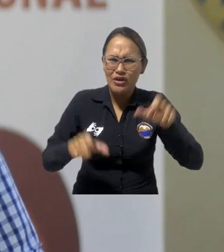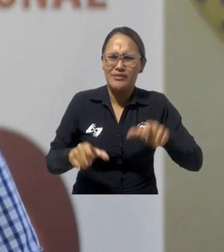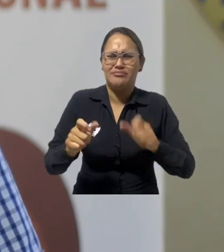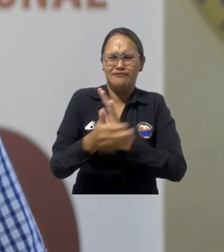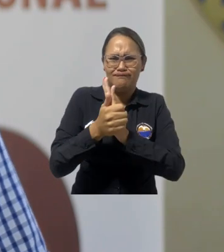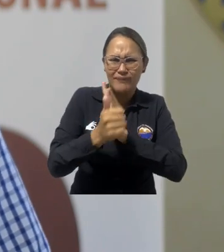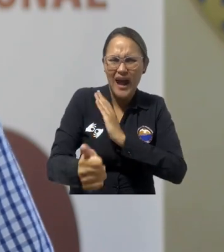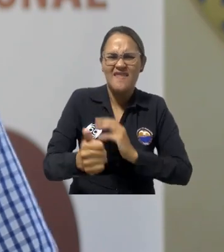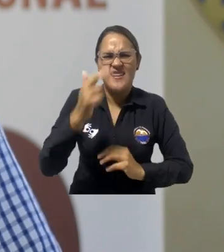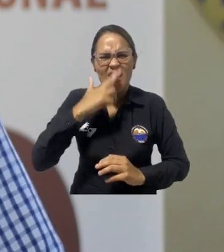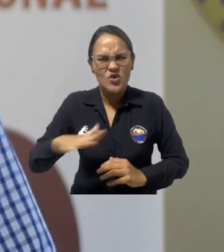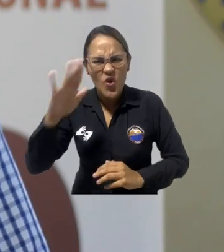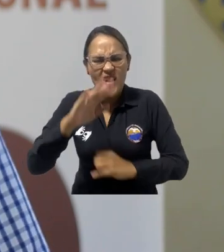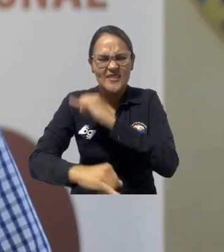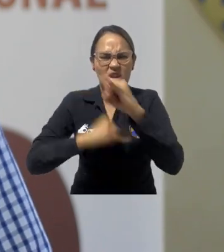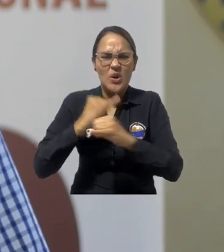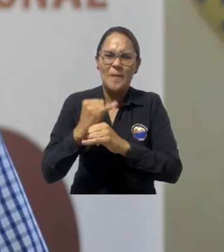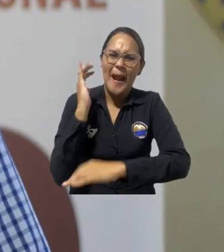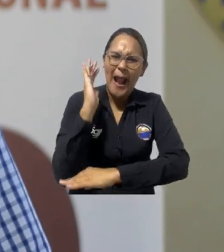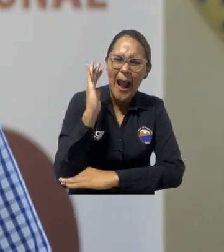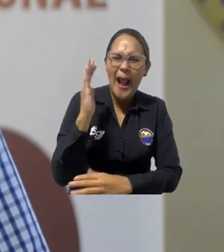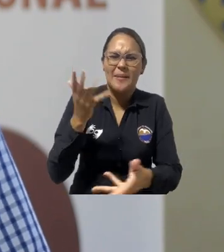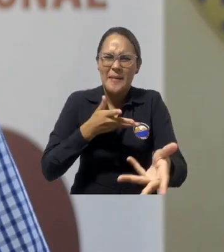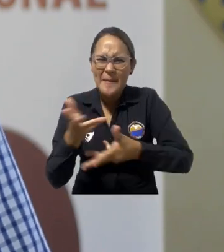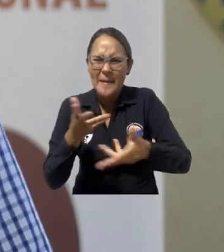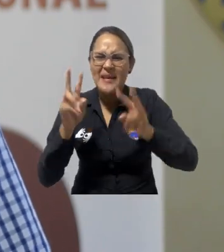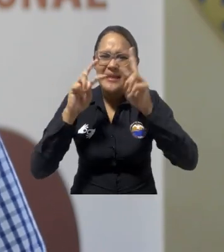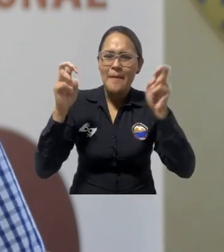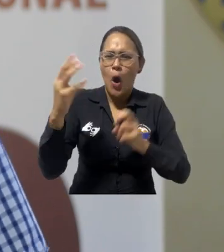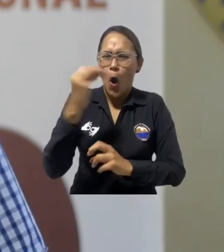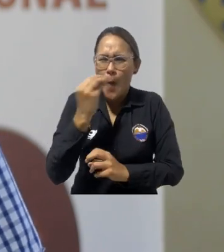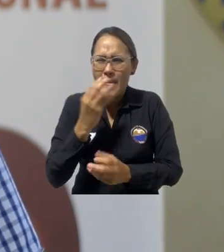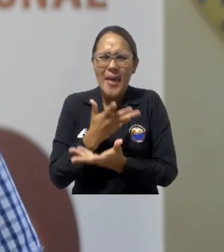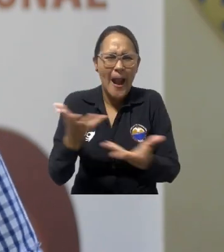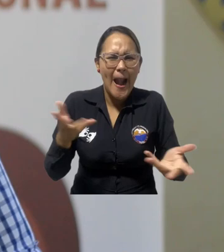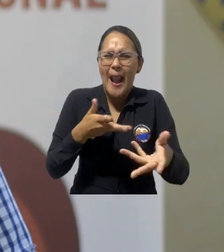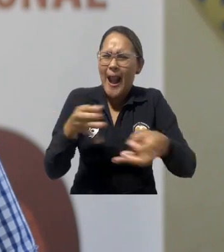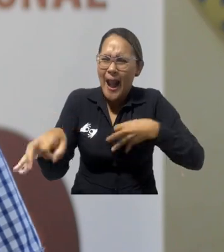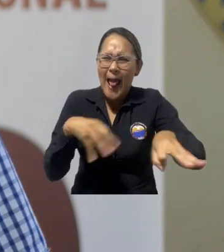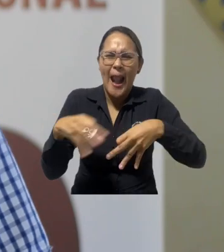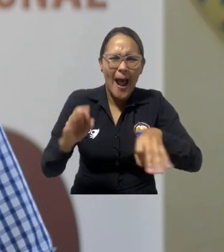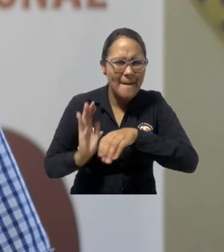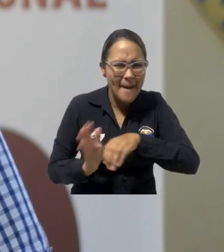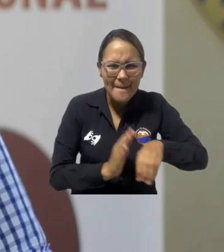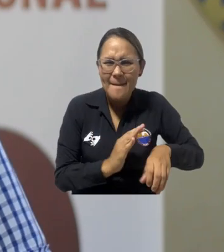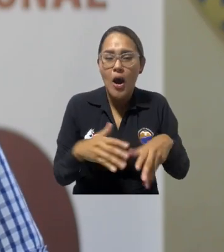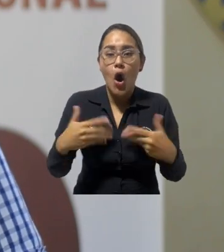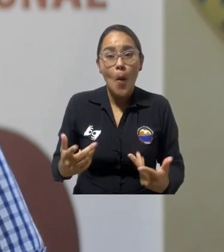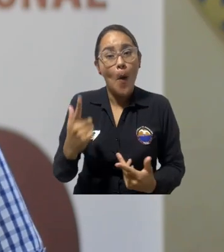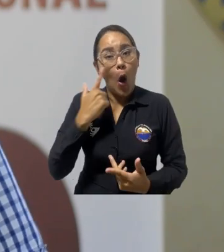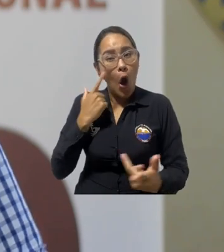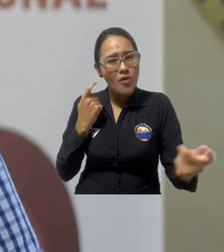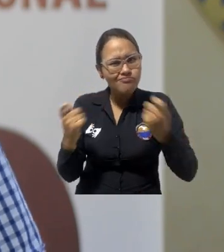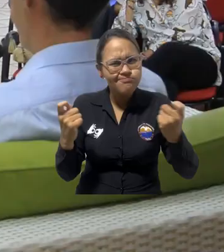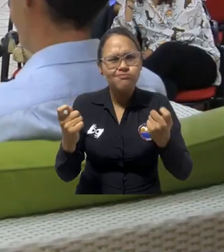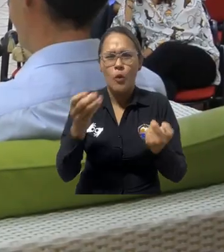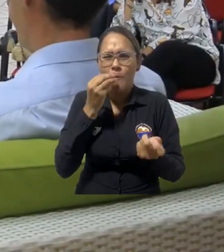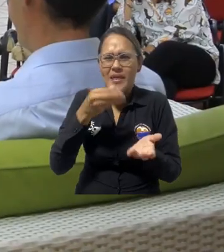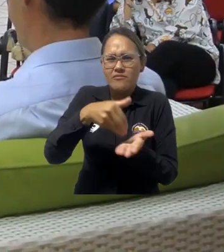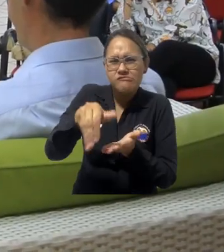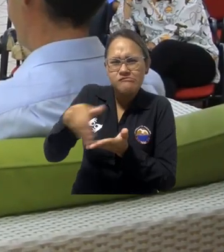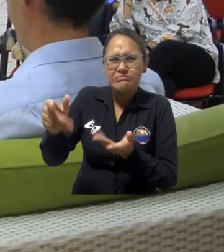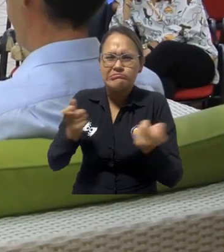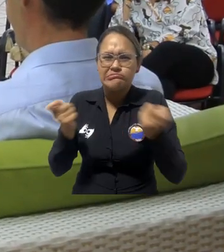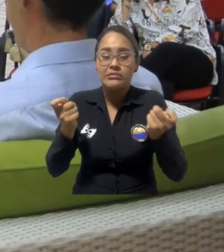nacional e internacional debatiendo acerca de todo el campo de la gastronomía, pero también cómo la gastronomía puede contribuir a